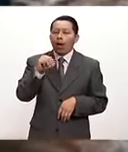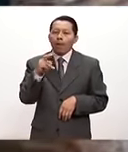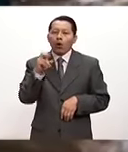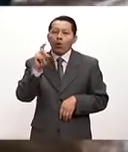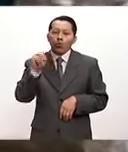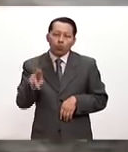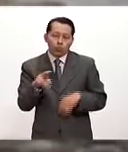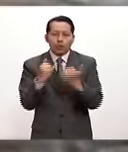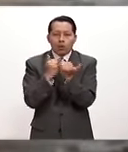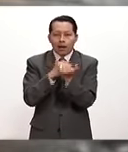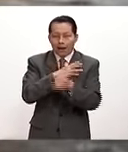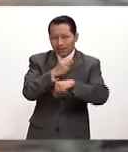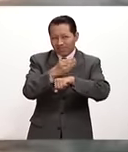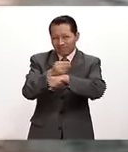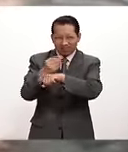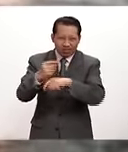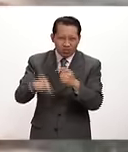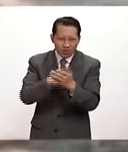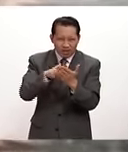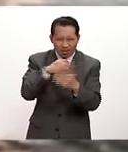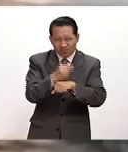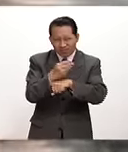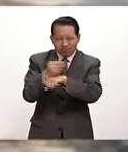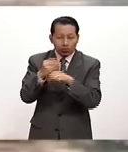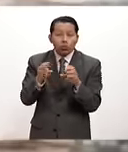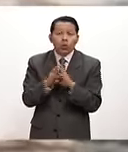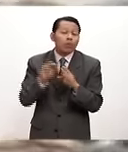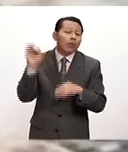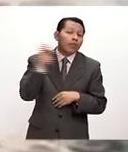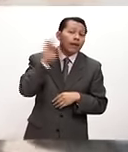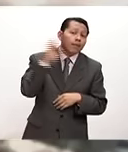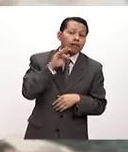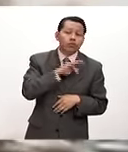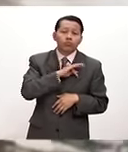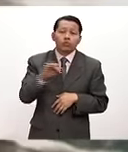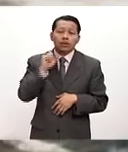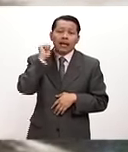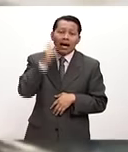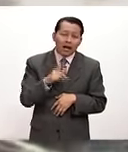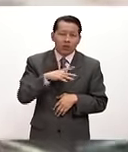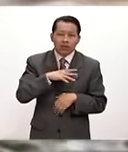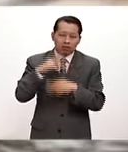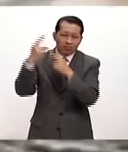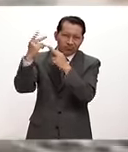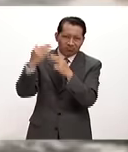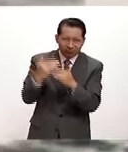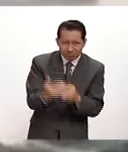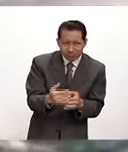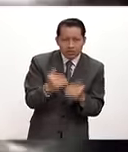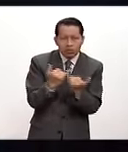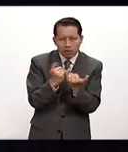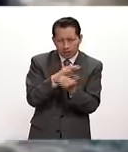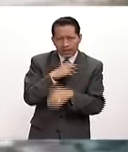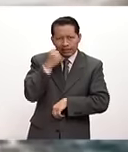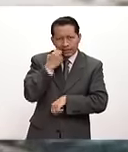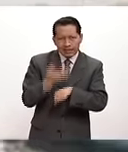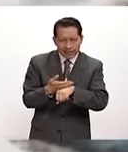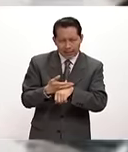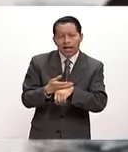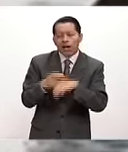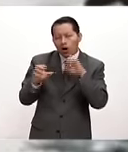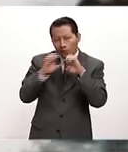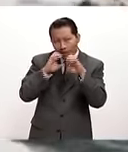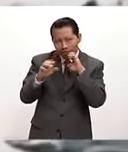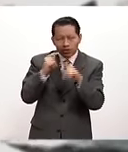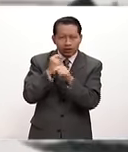algunas obras de remediación de la carretera que hace que posiblemente tengamos por ahí algunos deslados. Ya hablamos con la Secretaría de Comunicaciones y